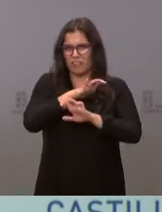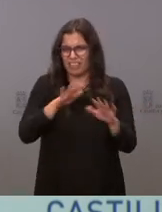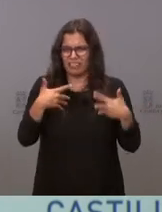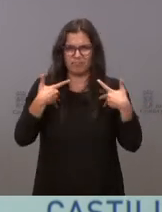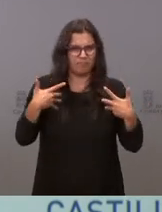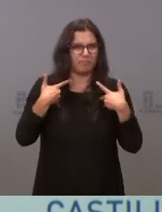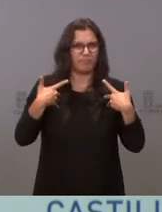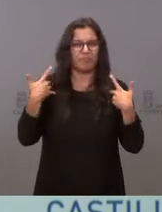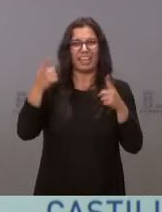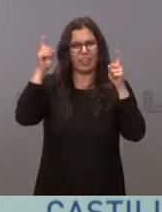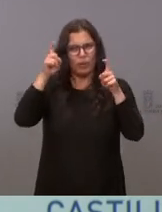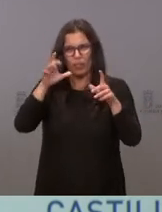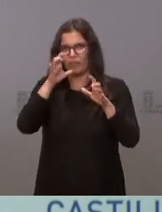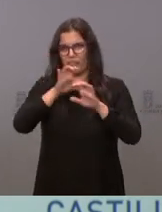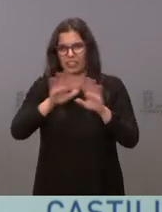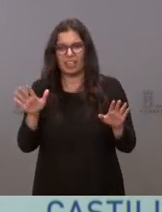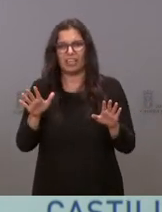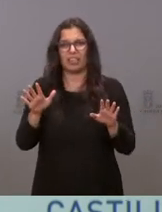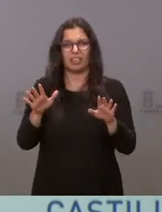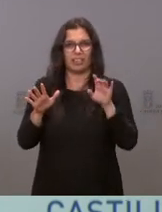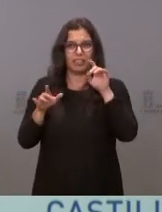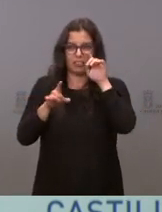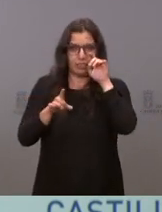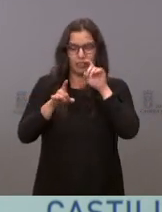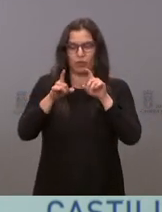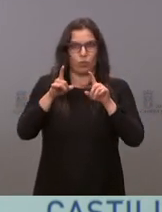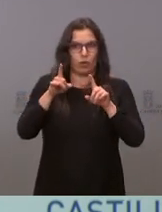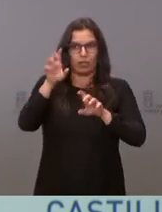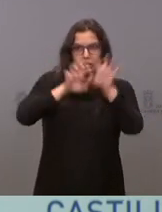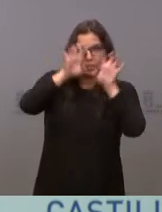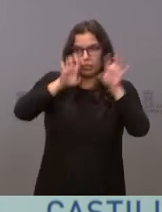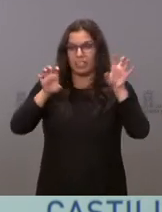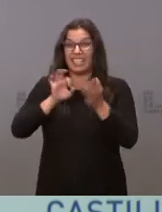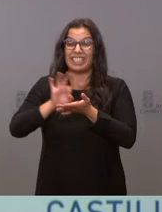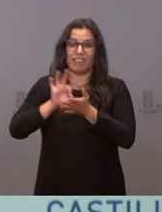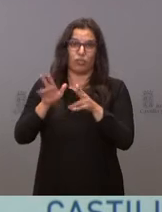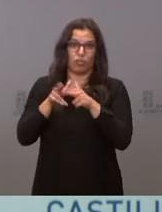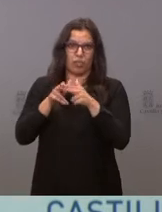sufrimiento en la educación. He tenido que hacer verdaderas maravillas y en los servicios sociales.